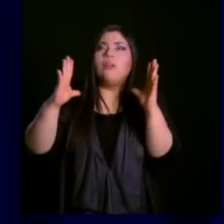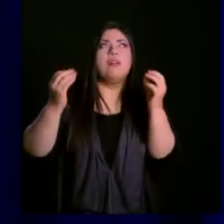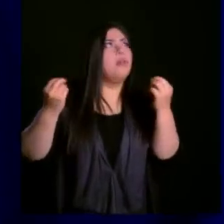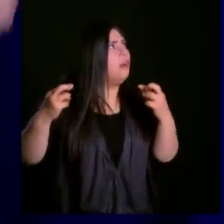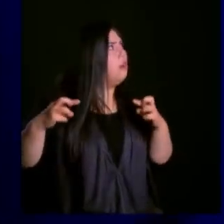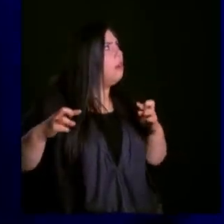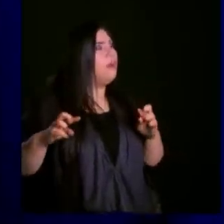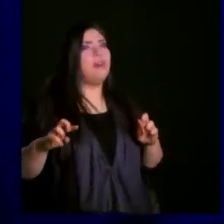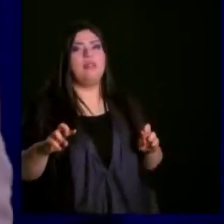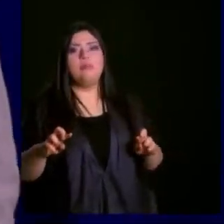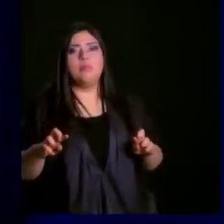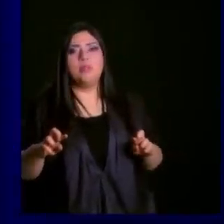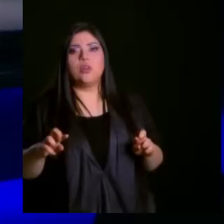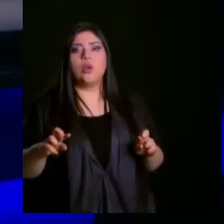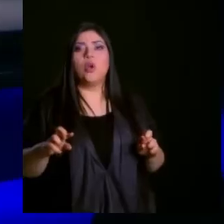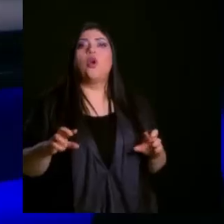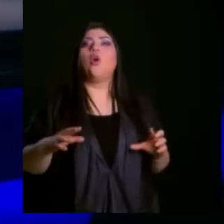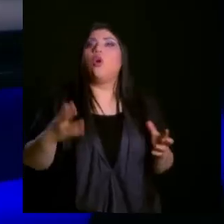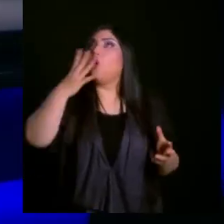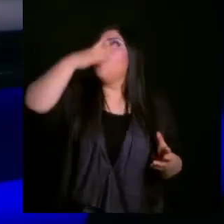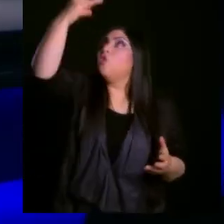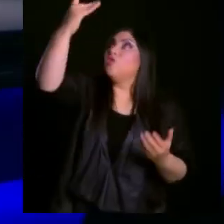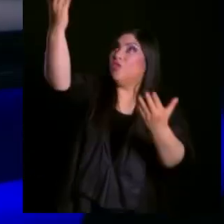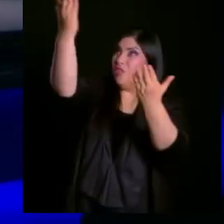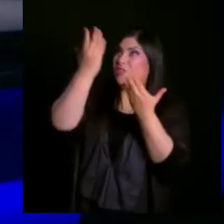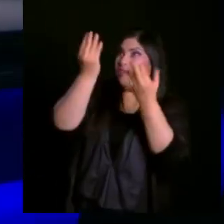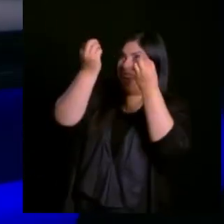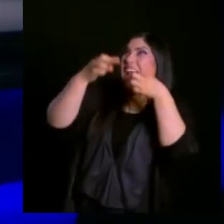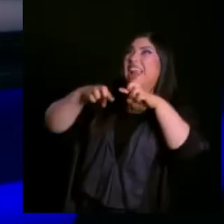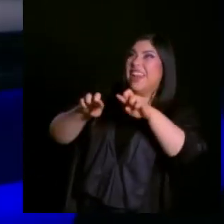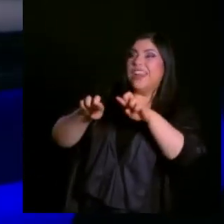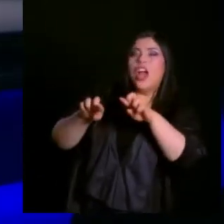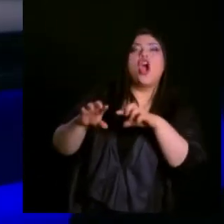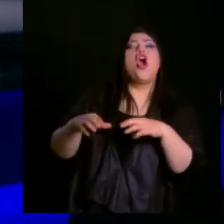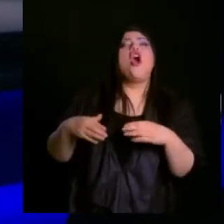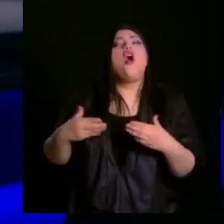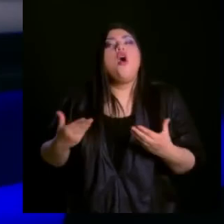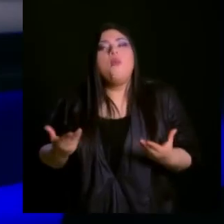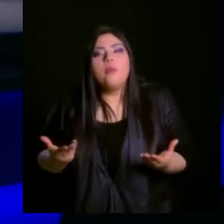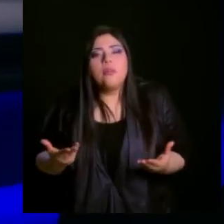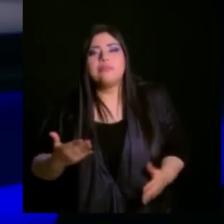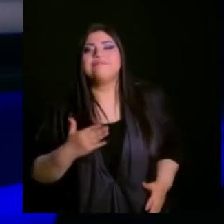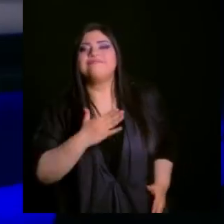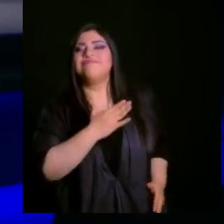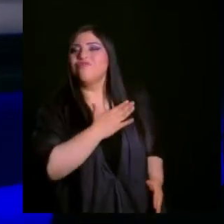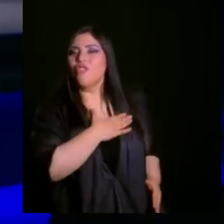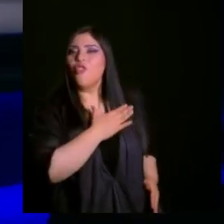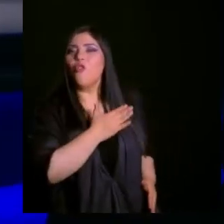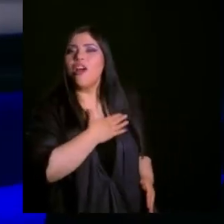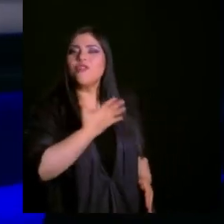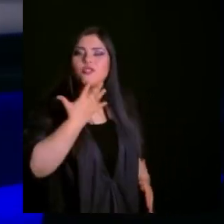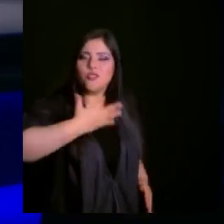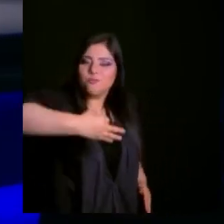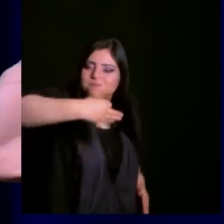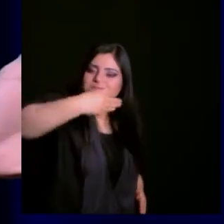puertas a través de hacer las cosas de forma excelente. No sé si me estoy explicando.